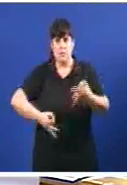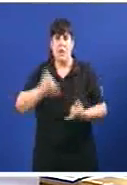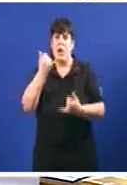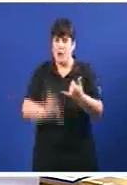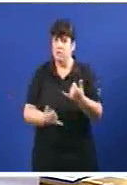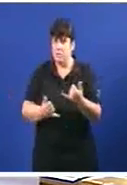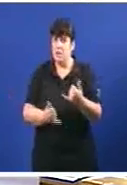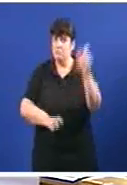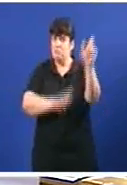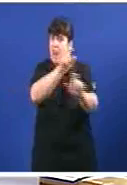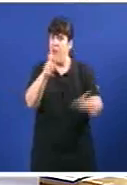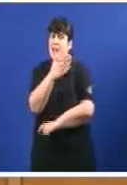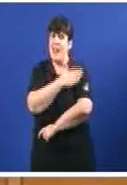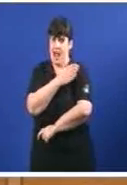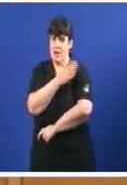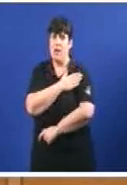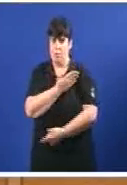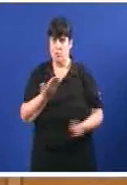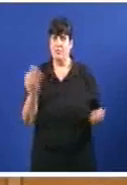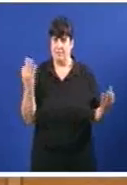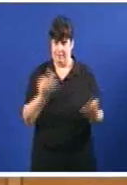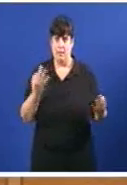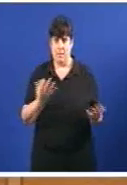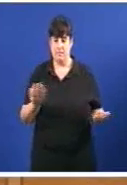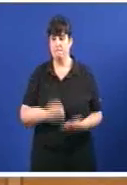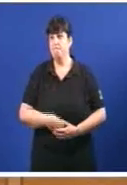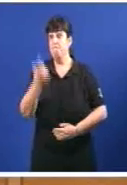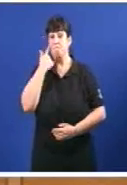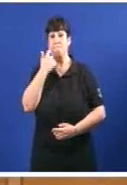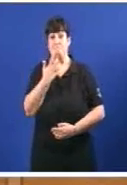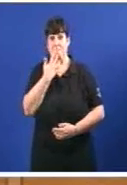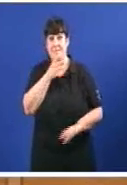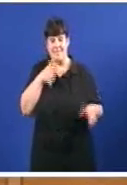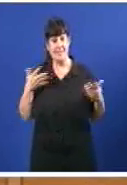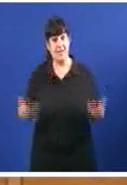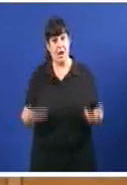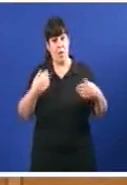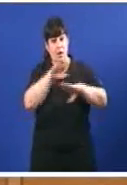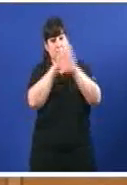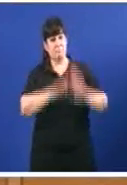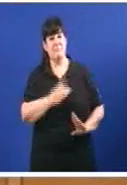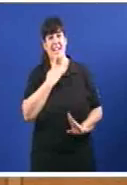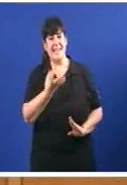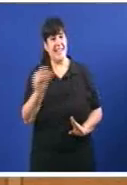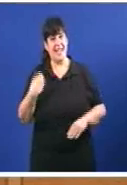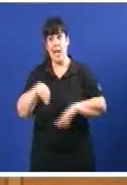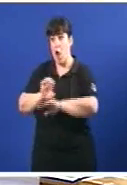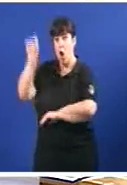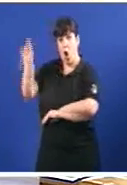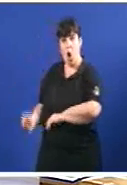lado da xente que está a sufrir. E fíxese, nesta, exemplo, nos está a dicir que a conselleira que teño aquí diante